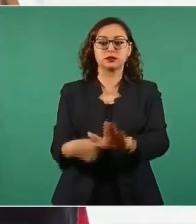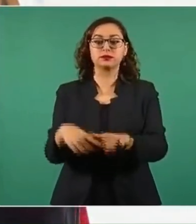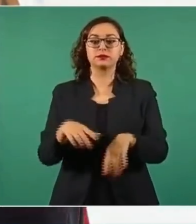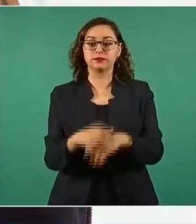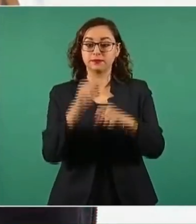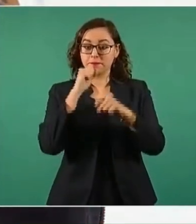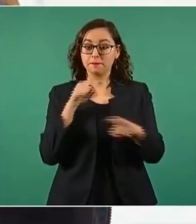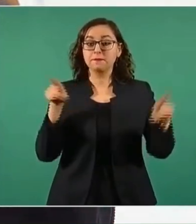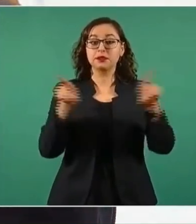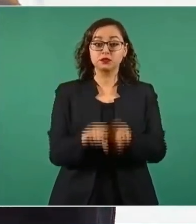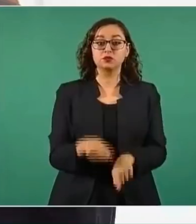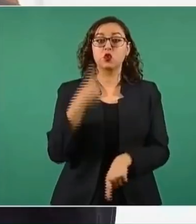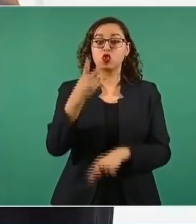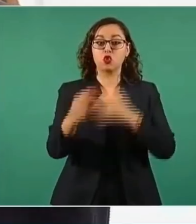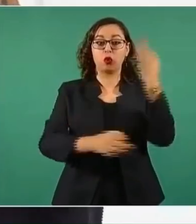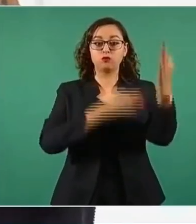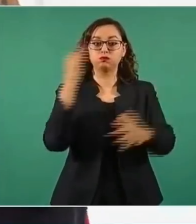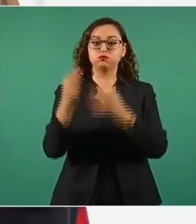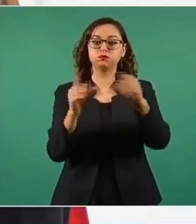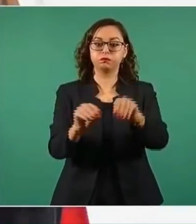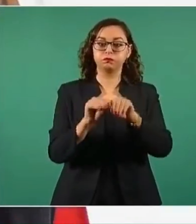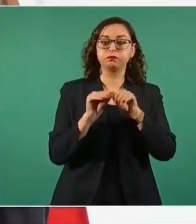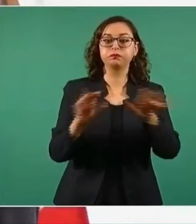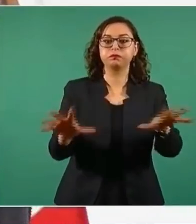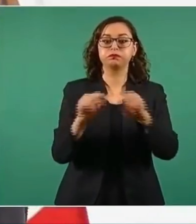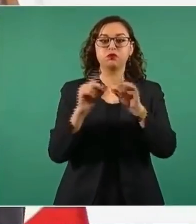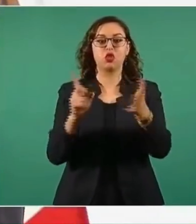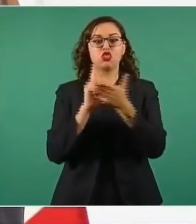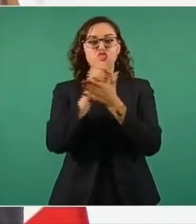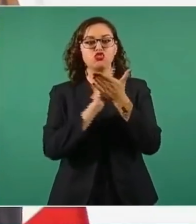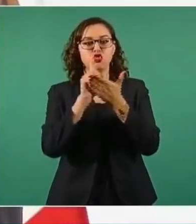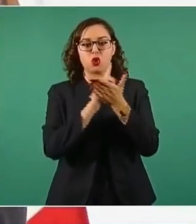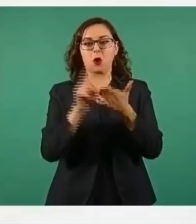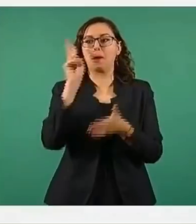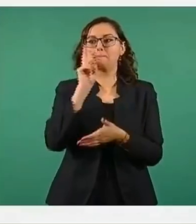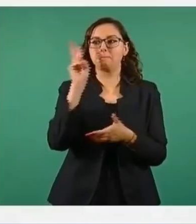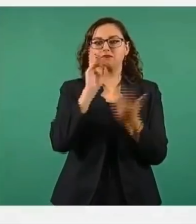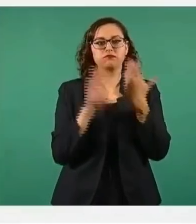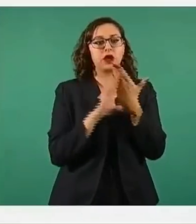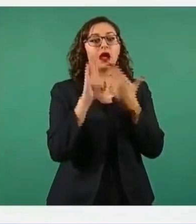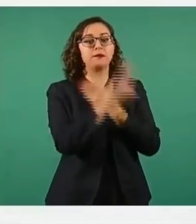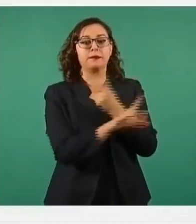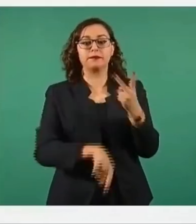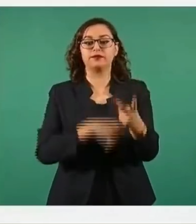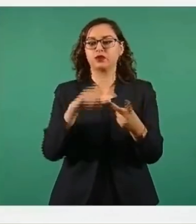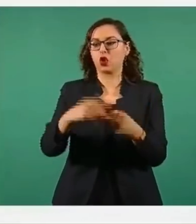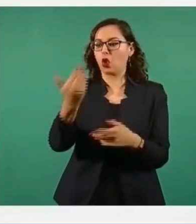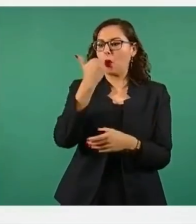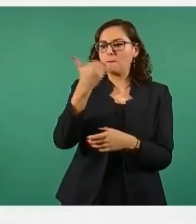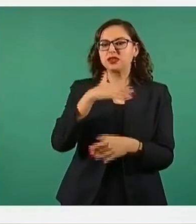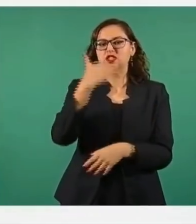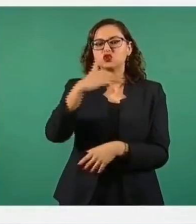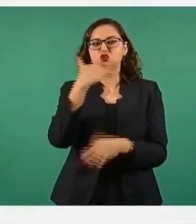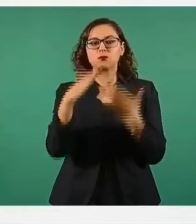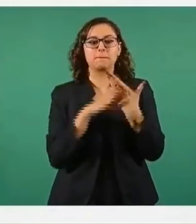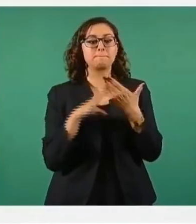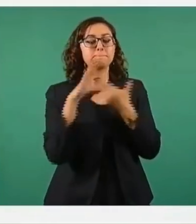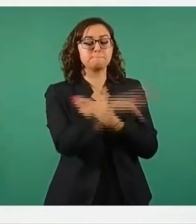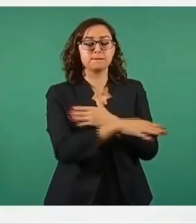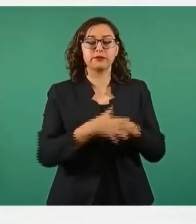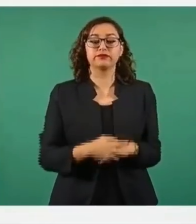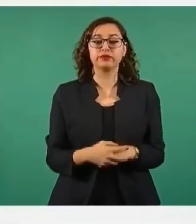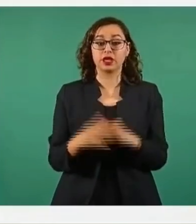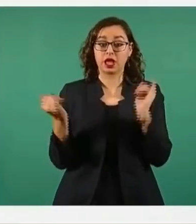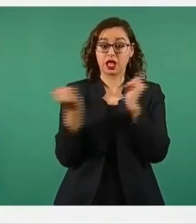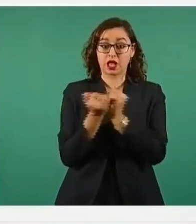información para no consumir drogas ni productos chatarra. Se inauguró el túnel emisor oriente para